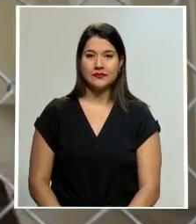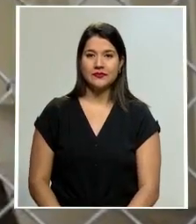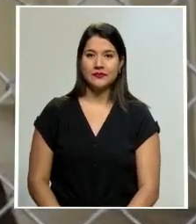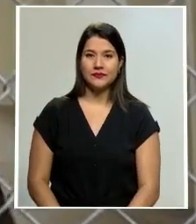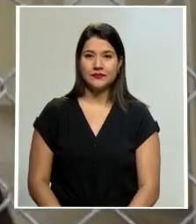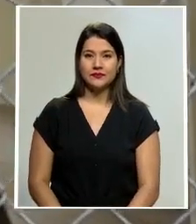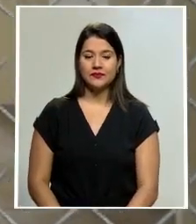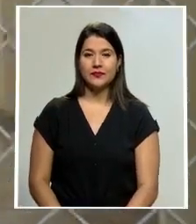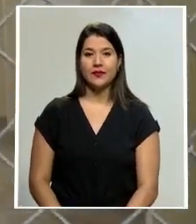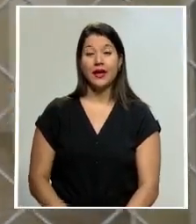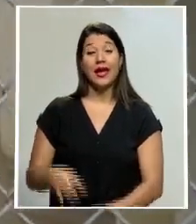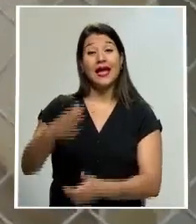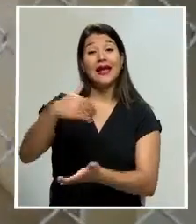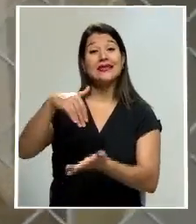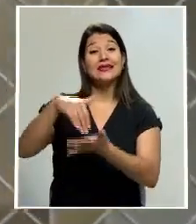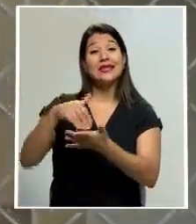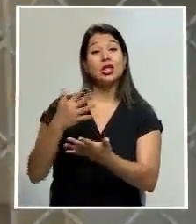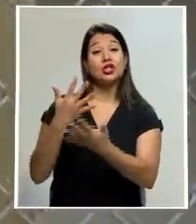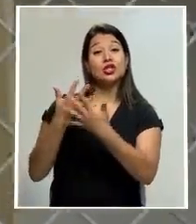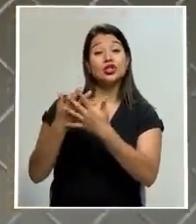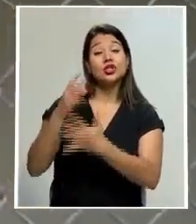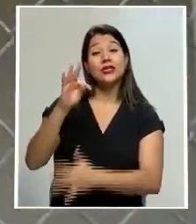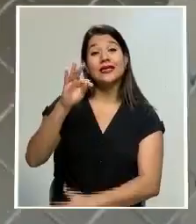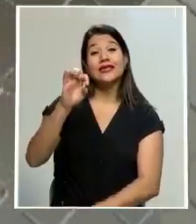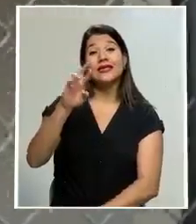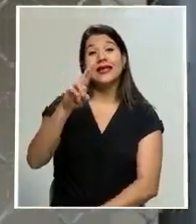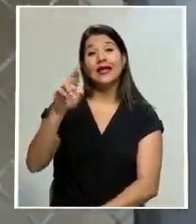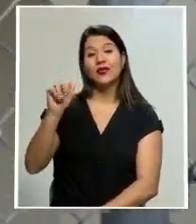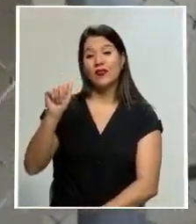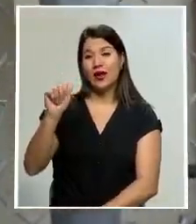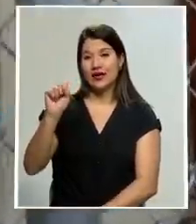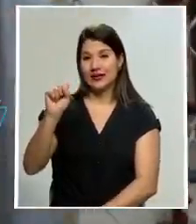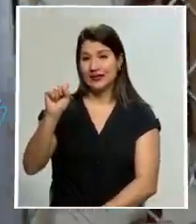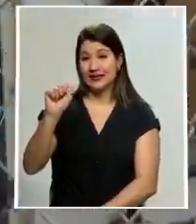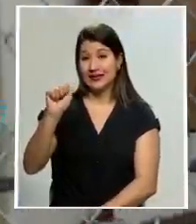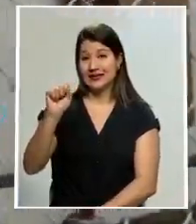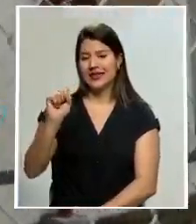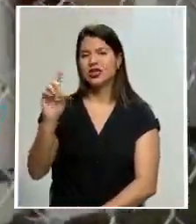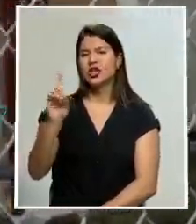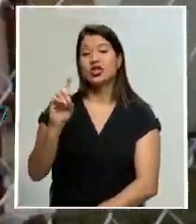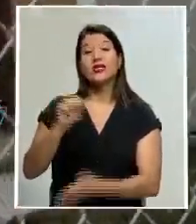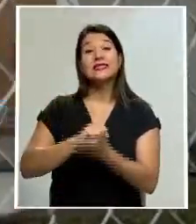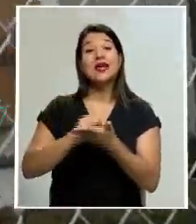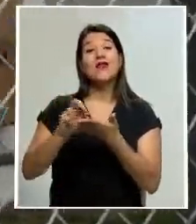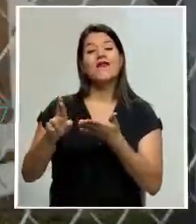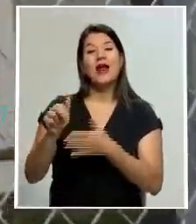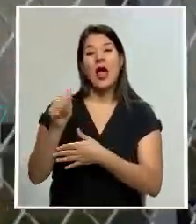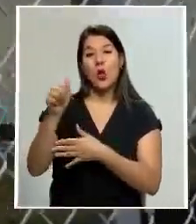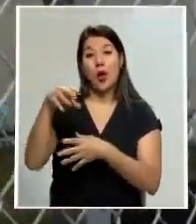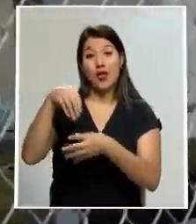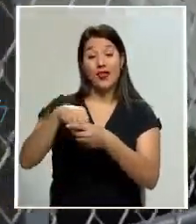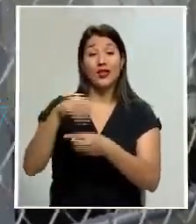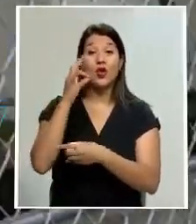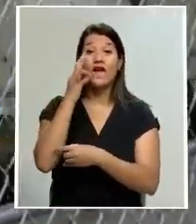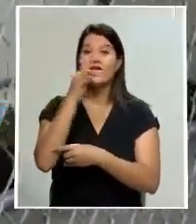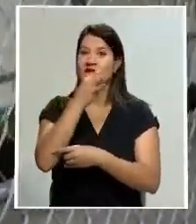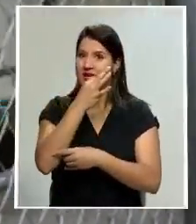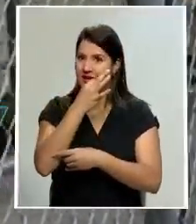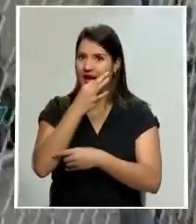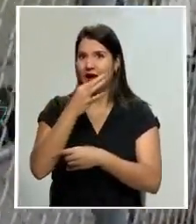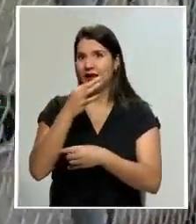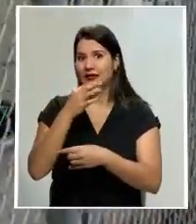Se trata del Centro Penitenciario Terrazas, ubicado en San Rafael de Alajuela, dentro de la finca conocida como La Reforma.